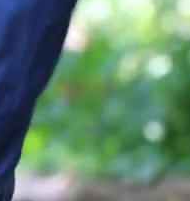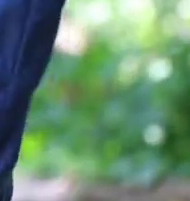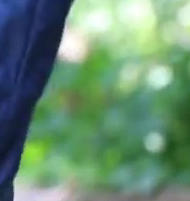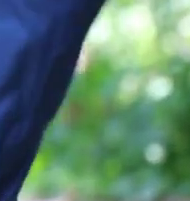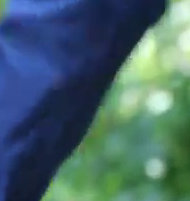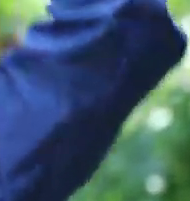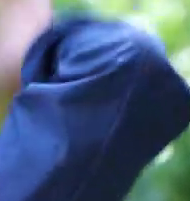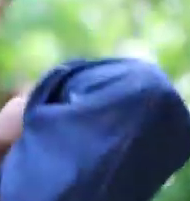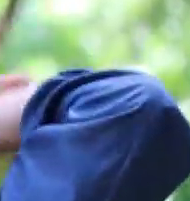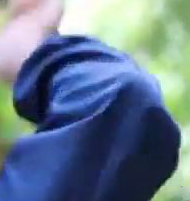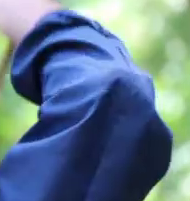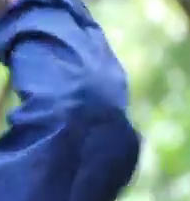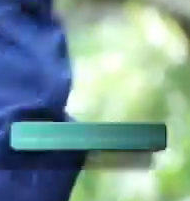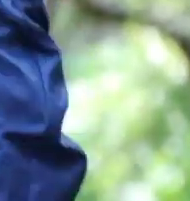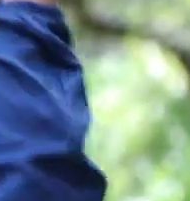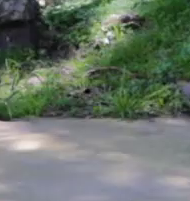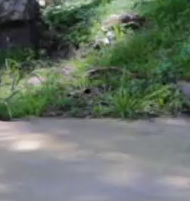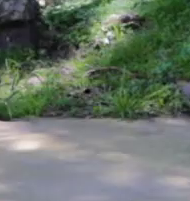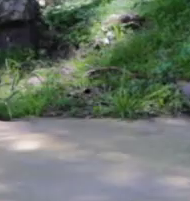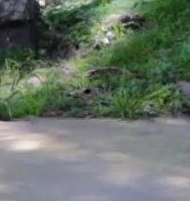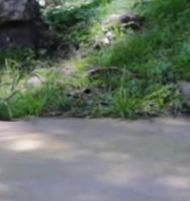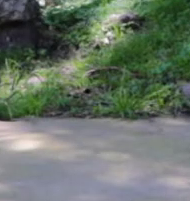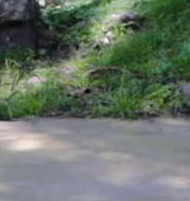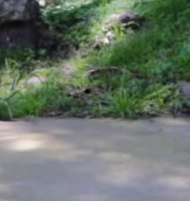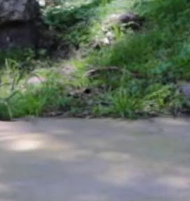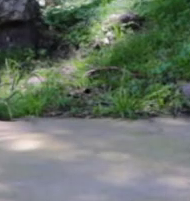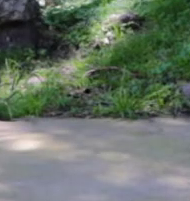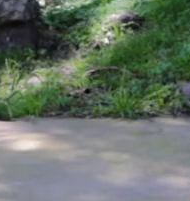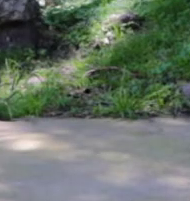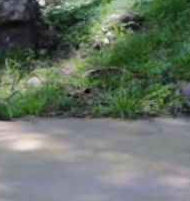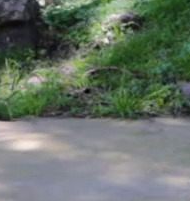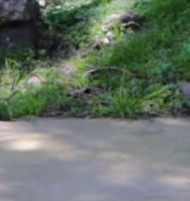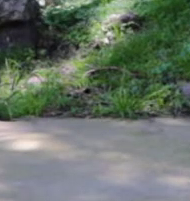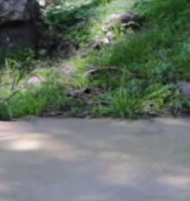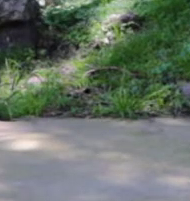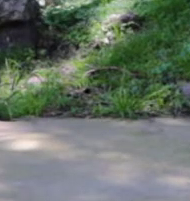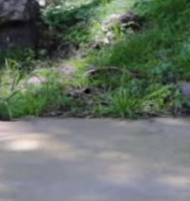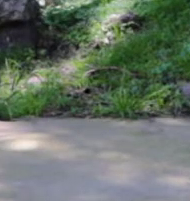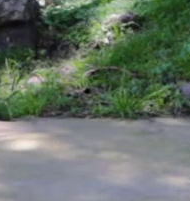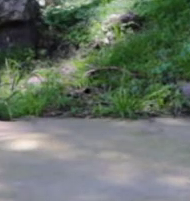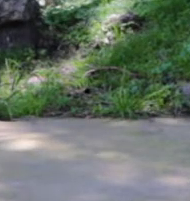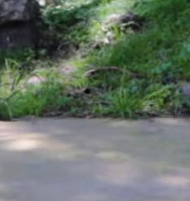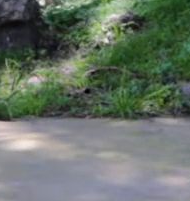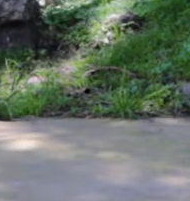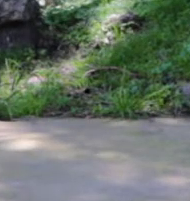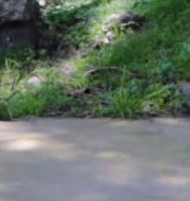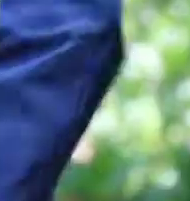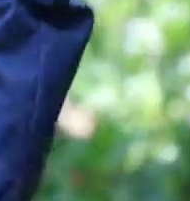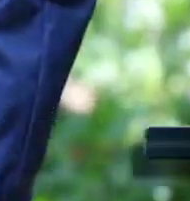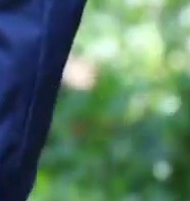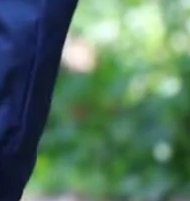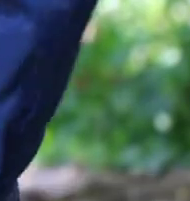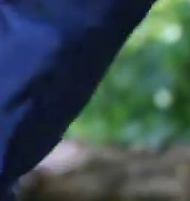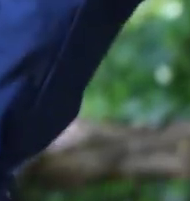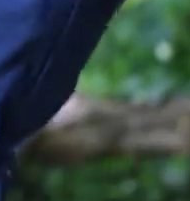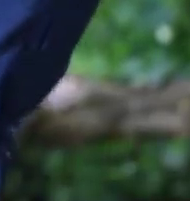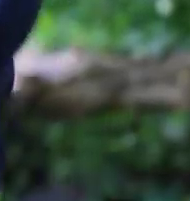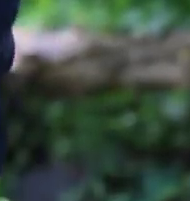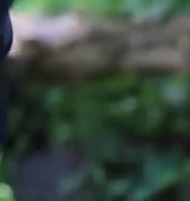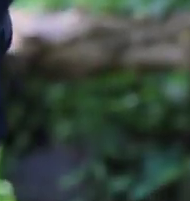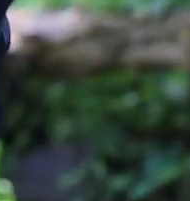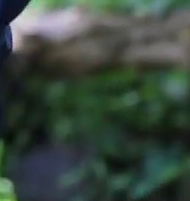Flexión y estendo, con fuerza, con fuerza. Bien, Jair, muy bien. Con fuerza, uno más. Bien,